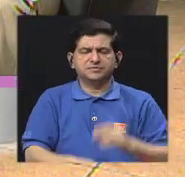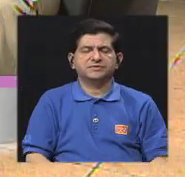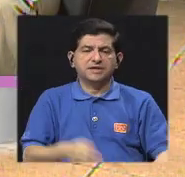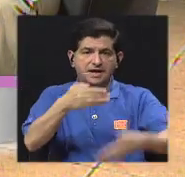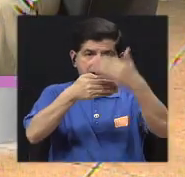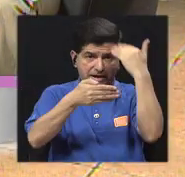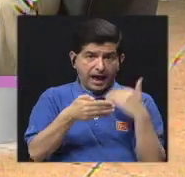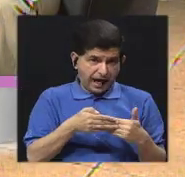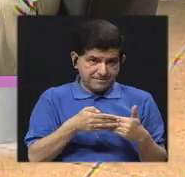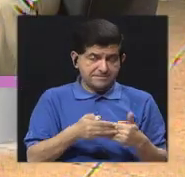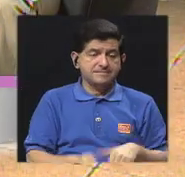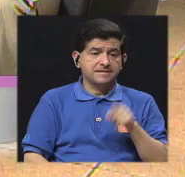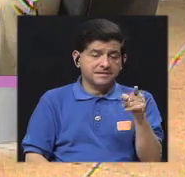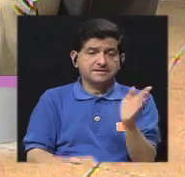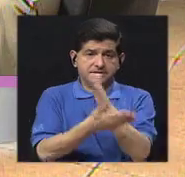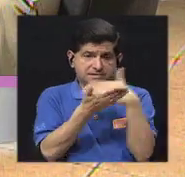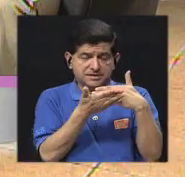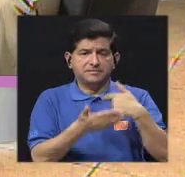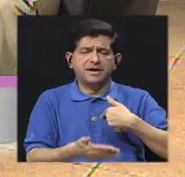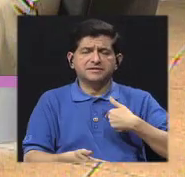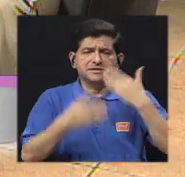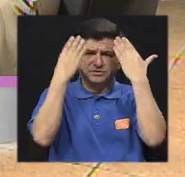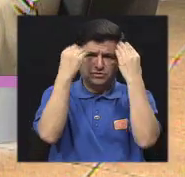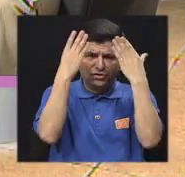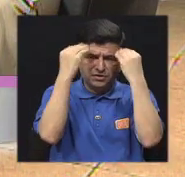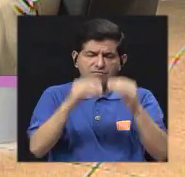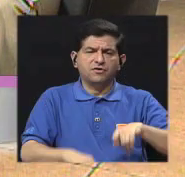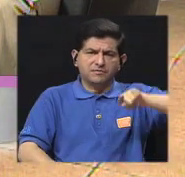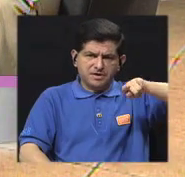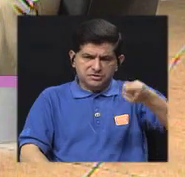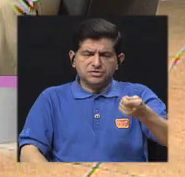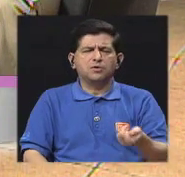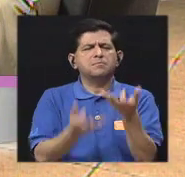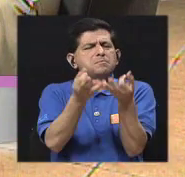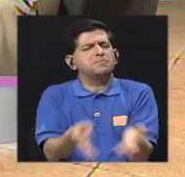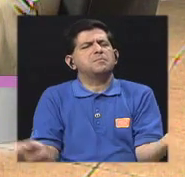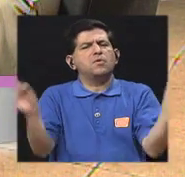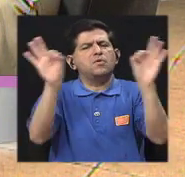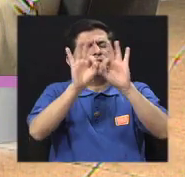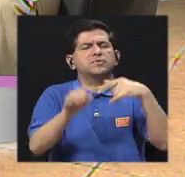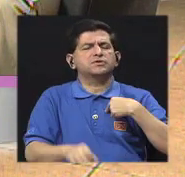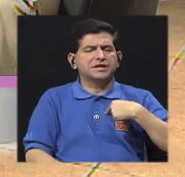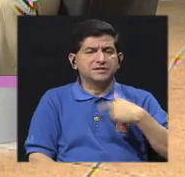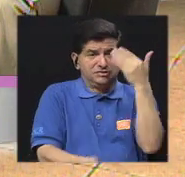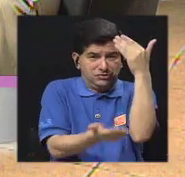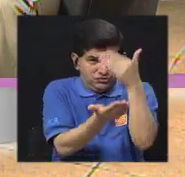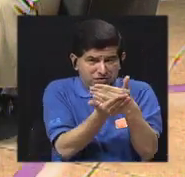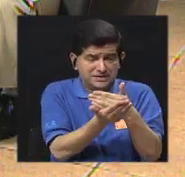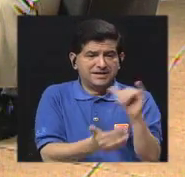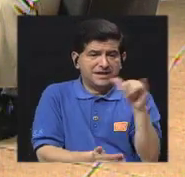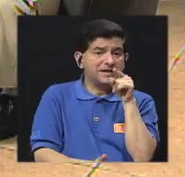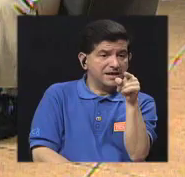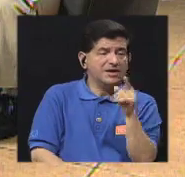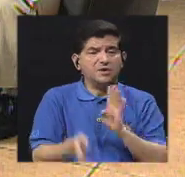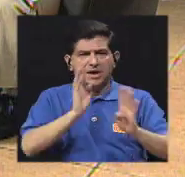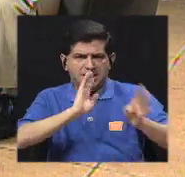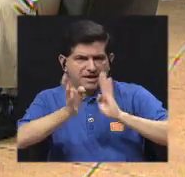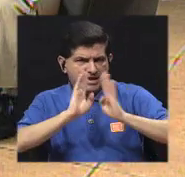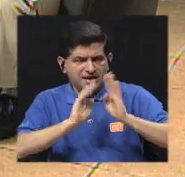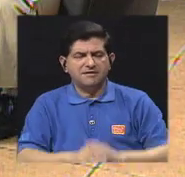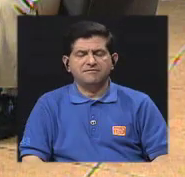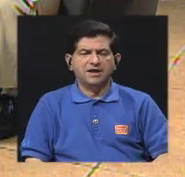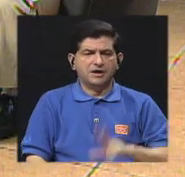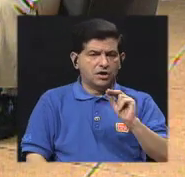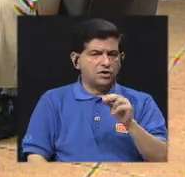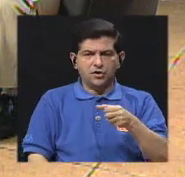antes de pasar a este segmento de información de nuestro canal, sería importante, yo le estaba interrumpiendo y Saúl también estábamos conversando